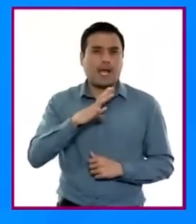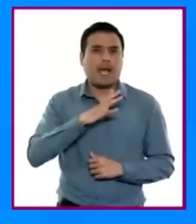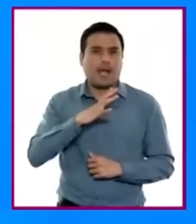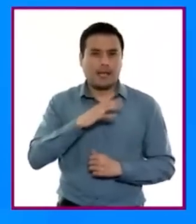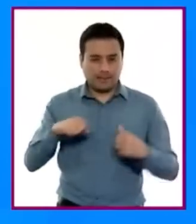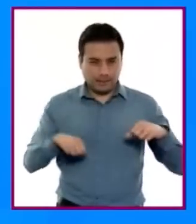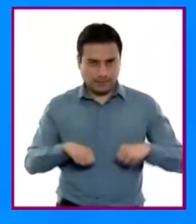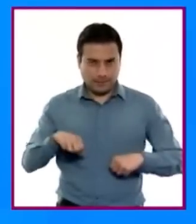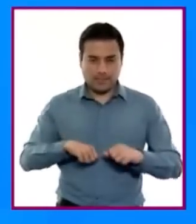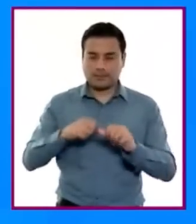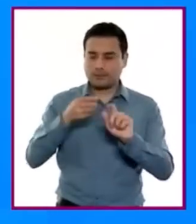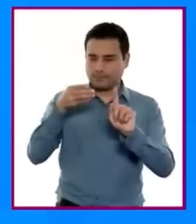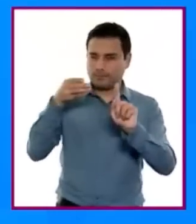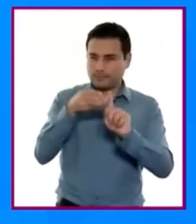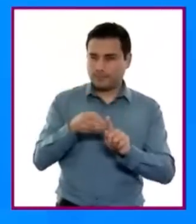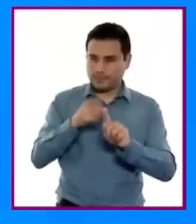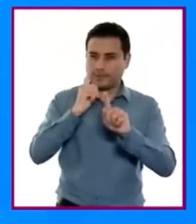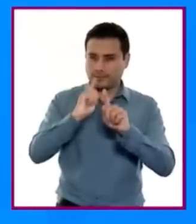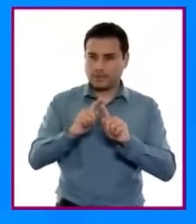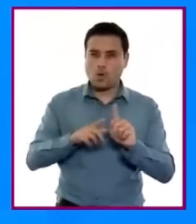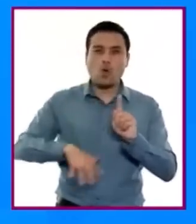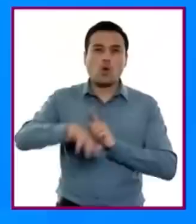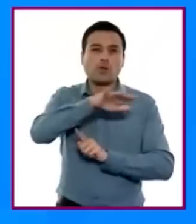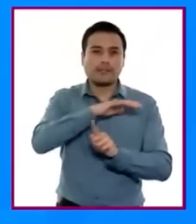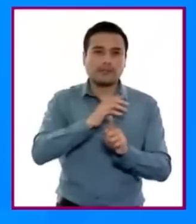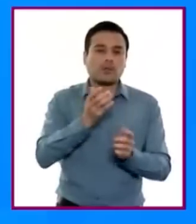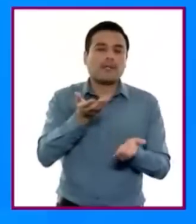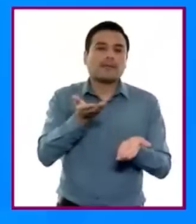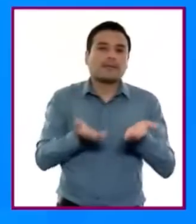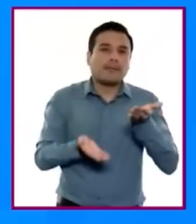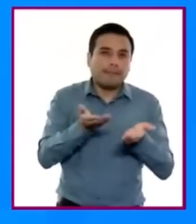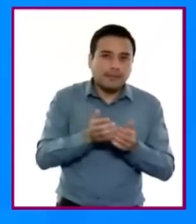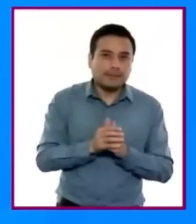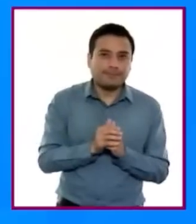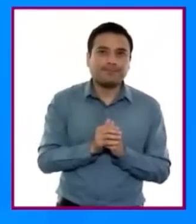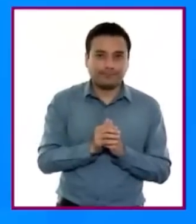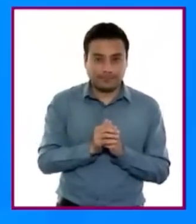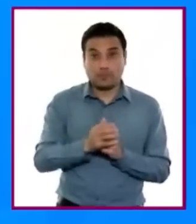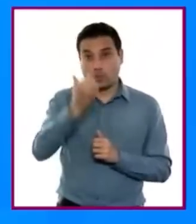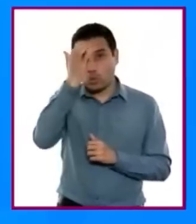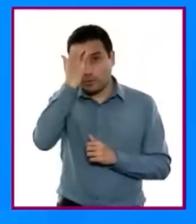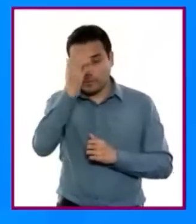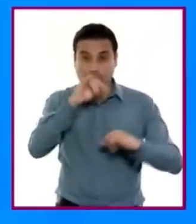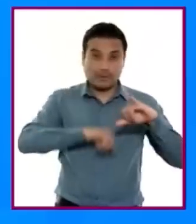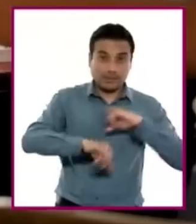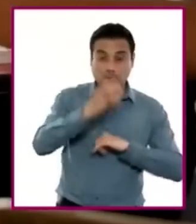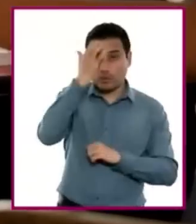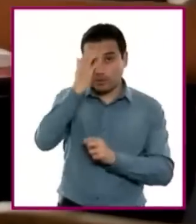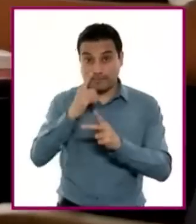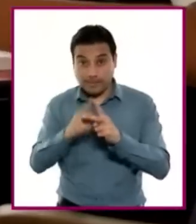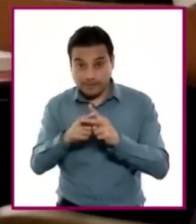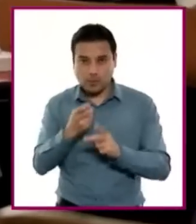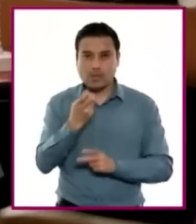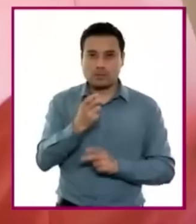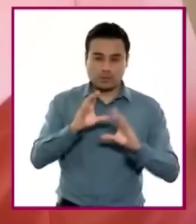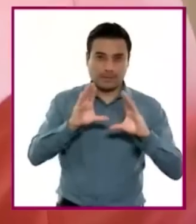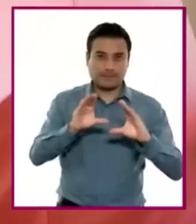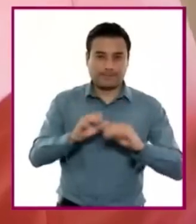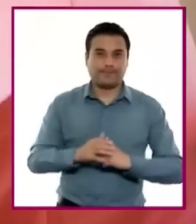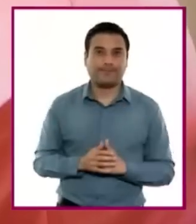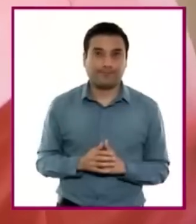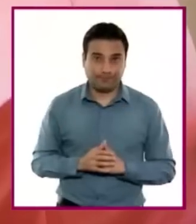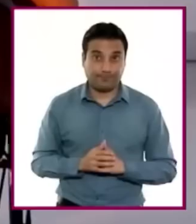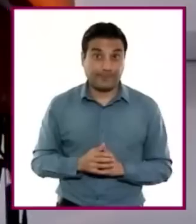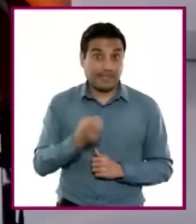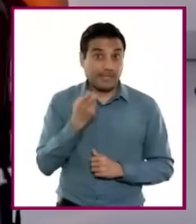específicas, construidos en diversos contextos, incluyendo el conocimiento científico y matemático, mismo que conforman un